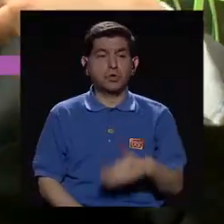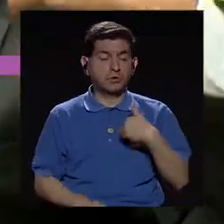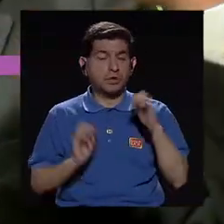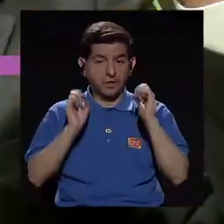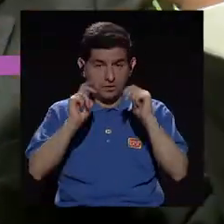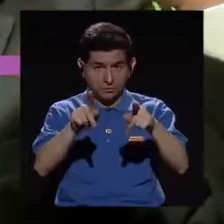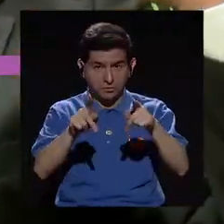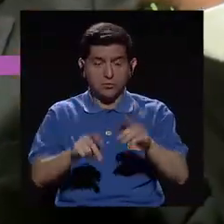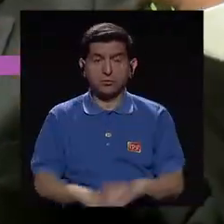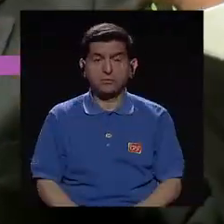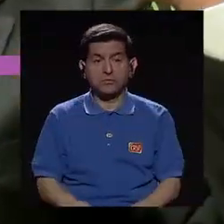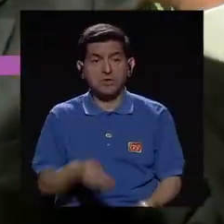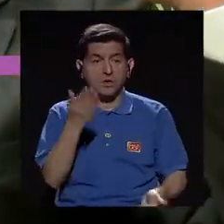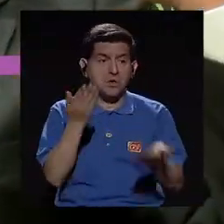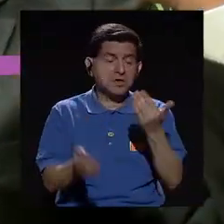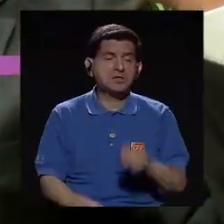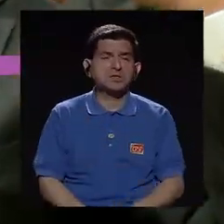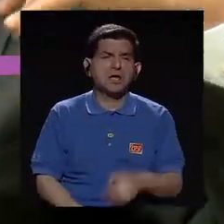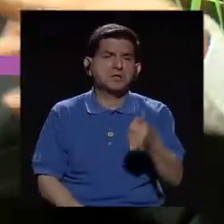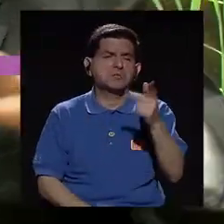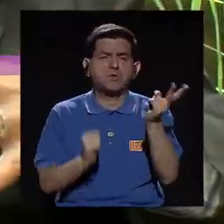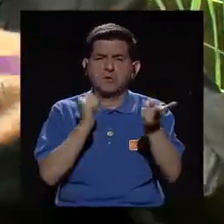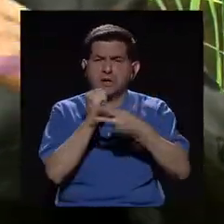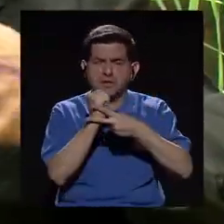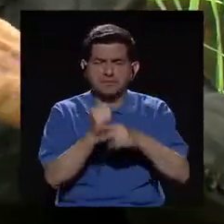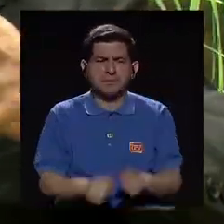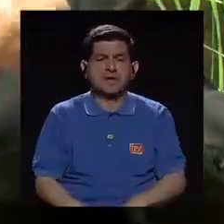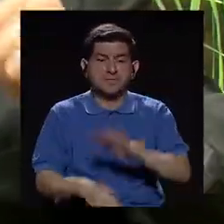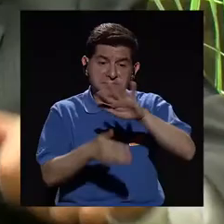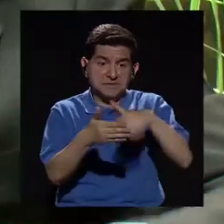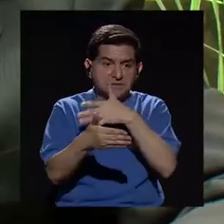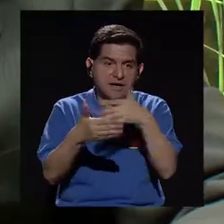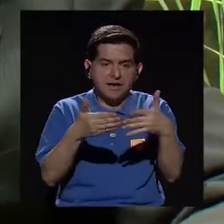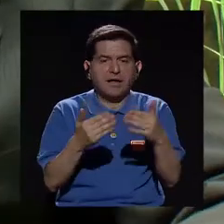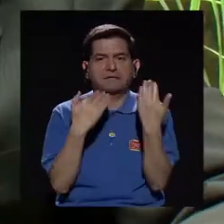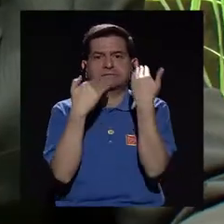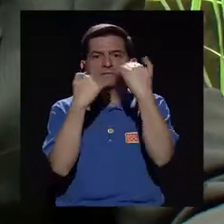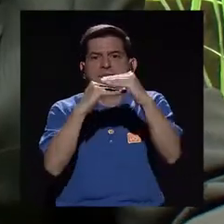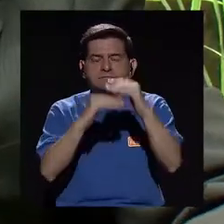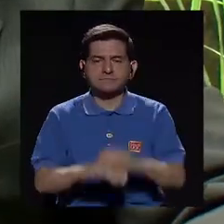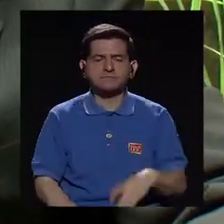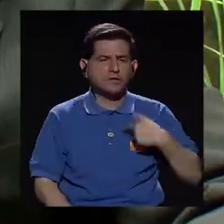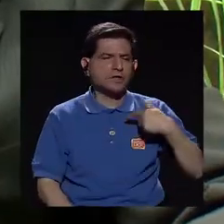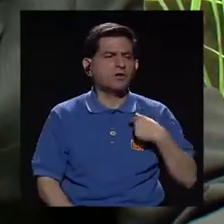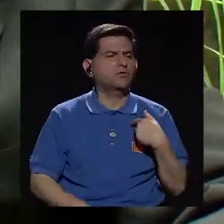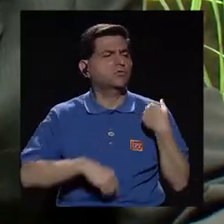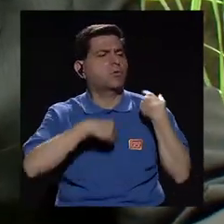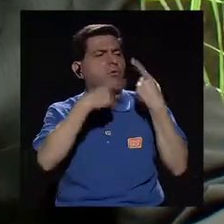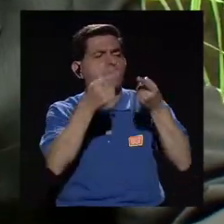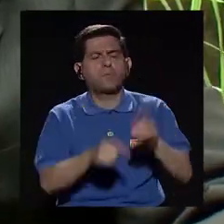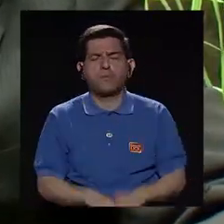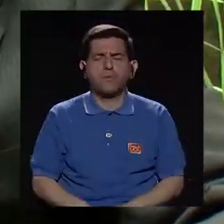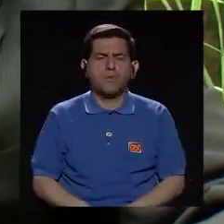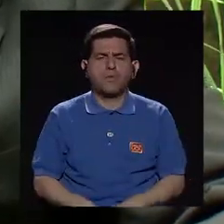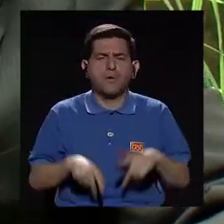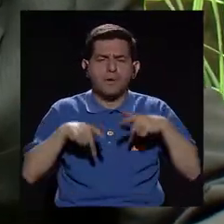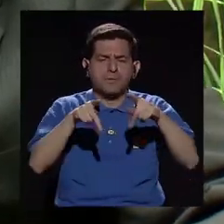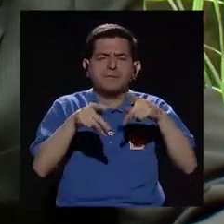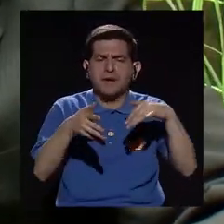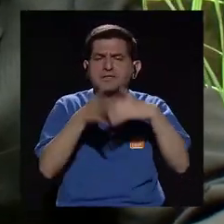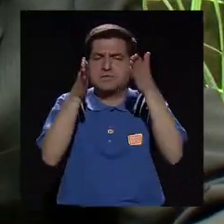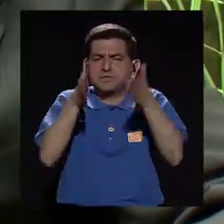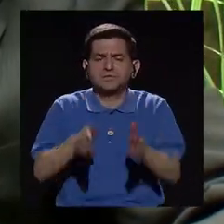si tengo esa posibilidad que unas pocas veces dentro de mi agenda que uno tiene limitada, me voy ahí por paso de los